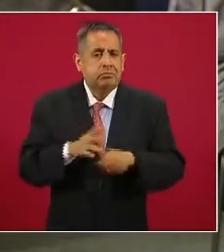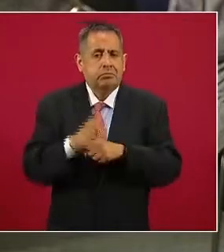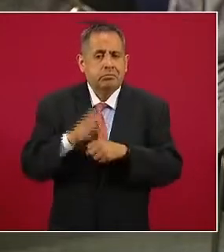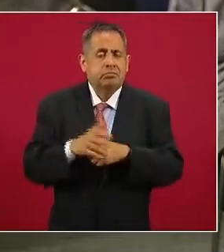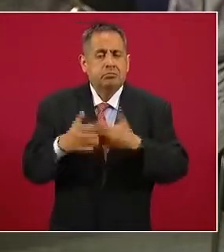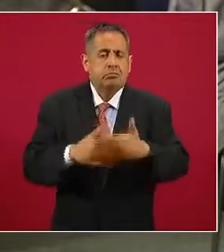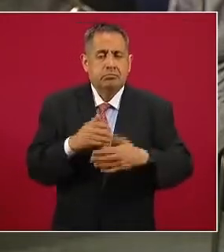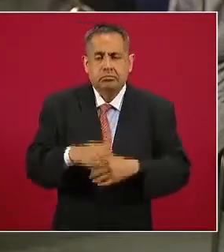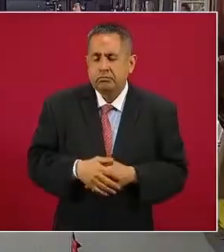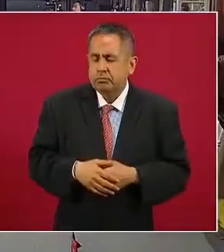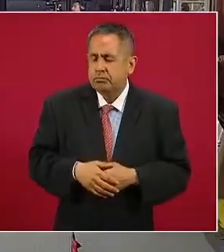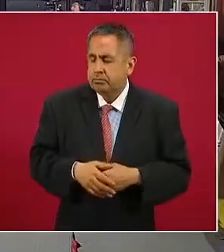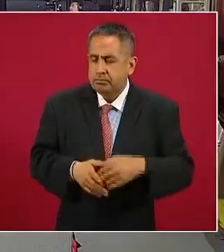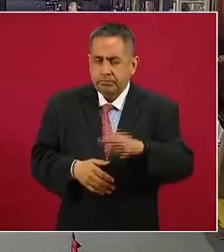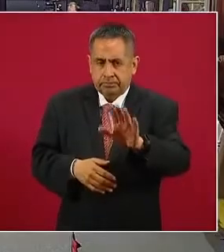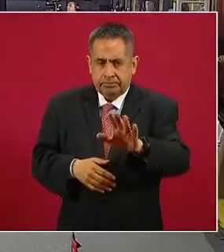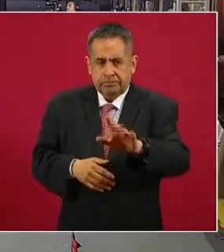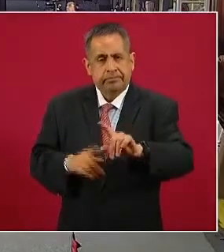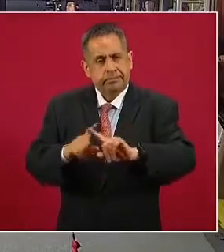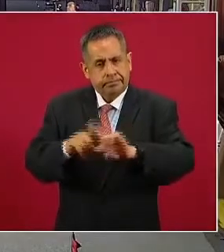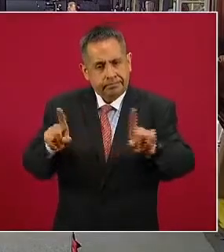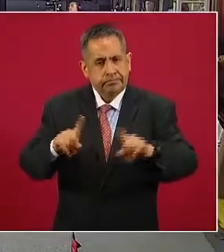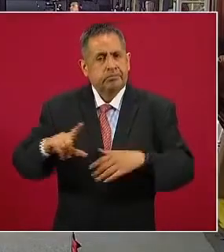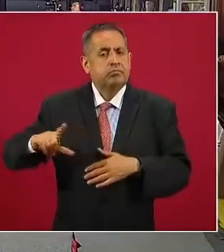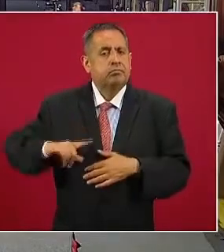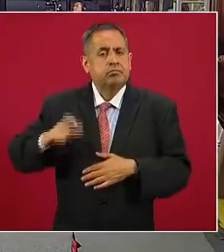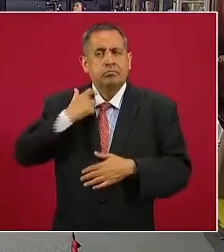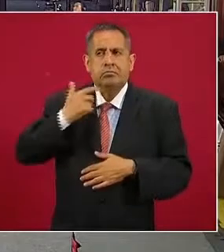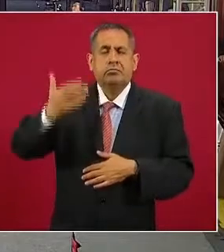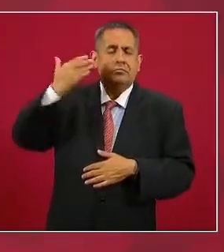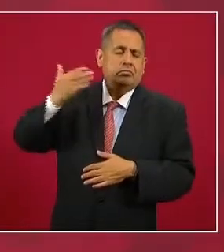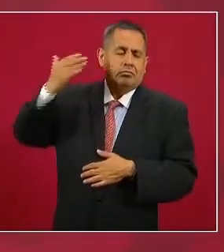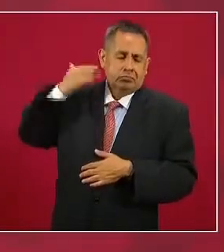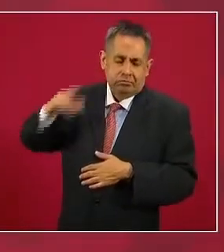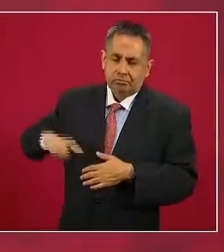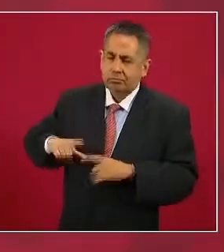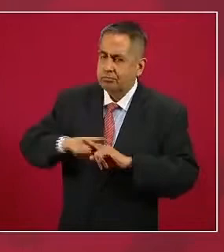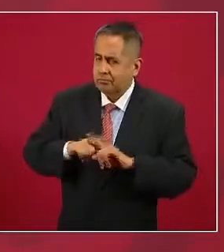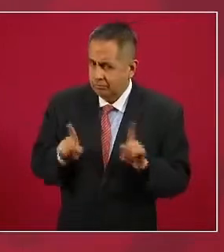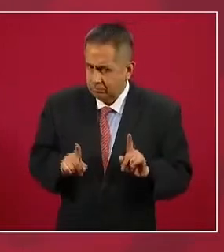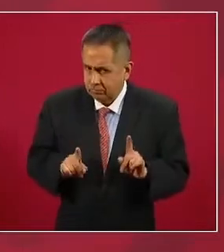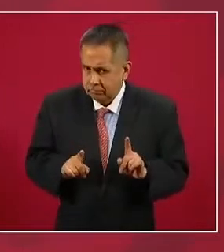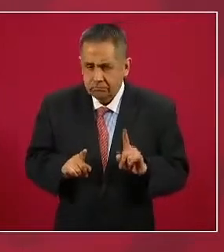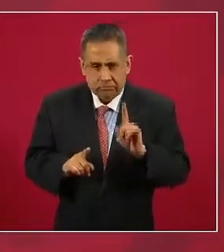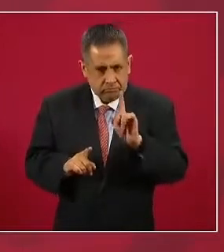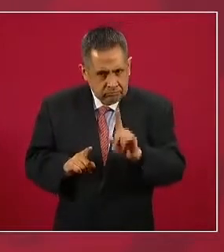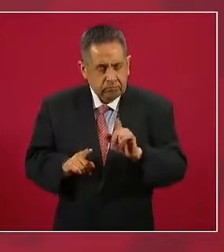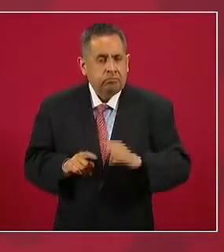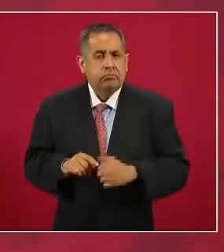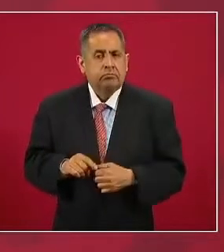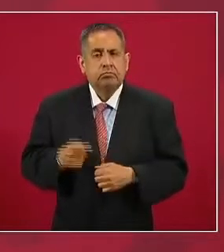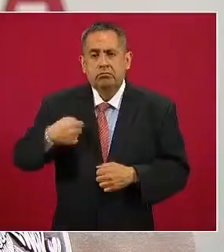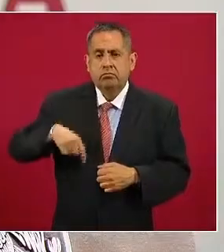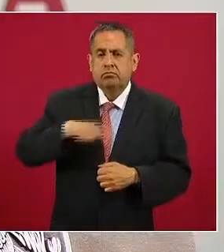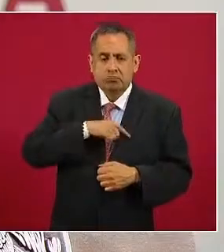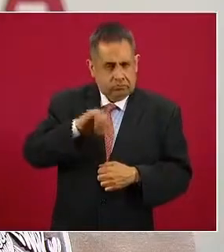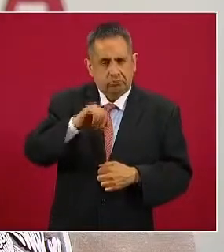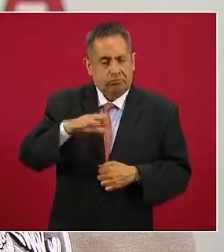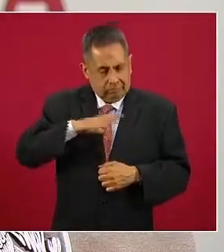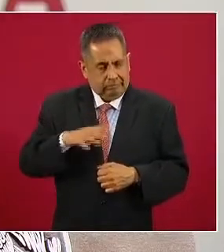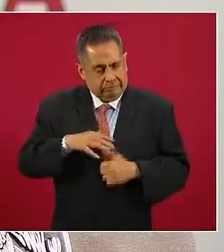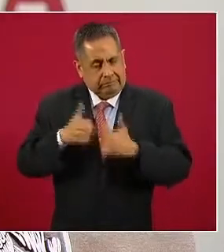ser como la salida diferencia con los gobiernos anteriores es de que nosotros estamos